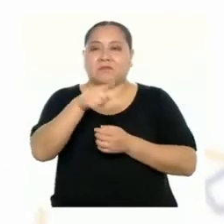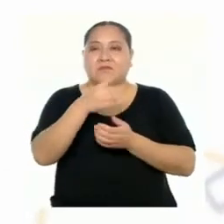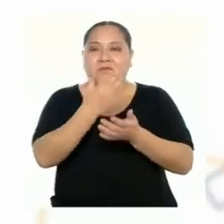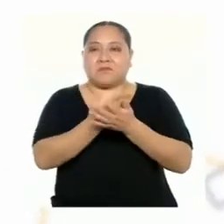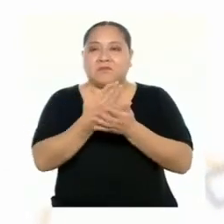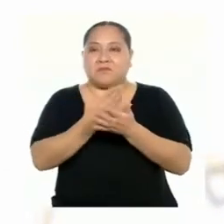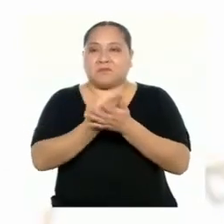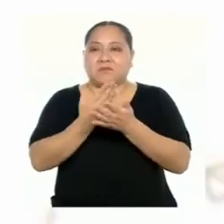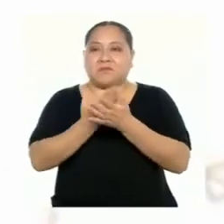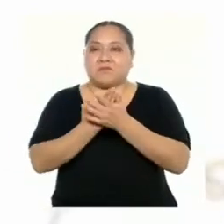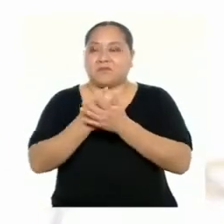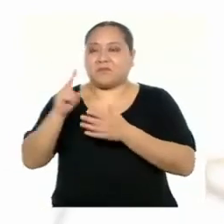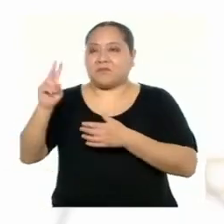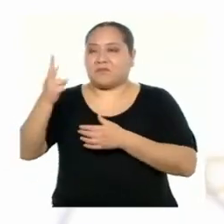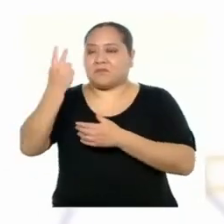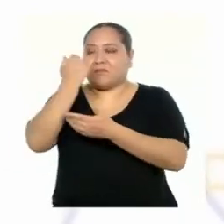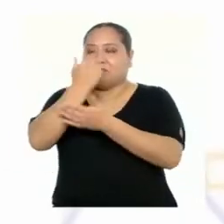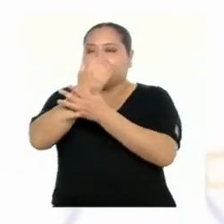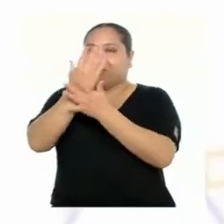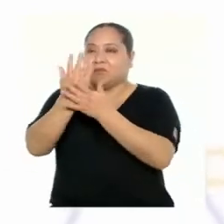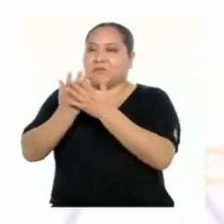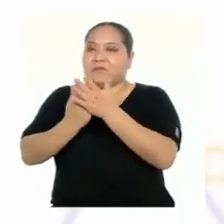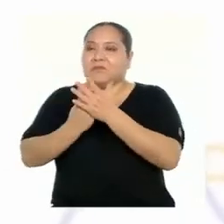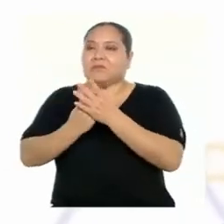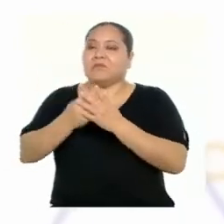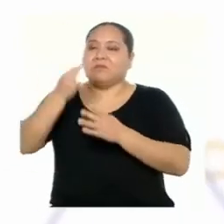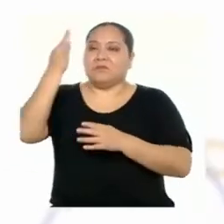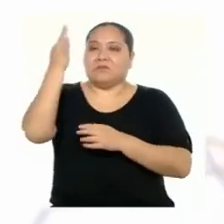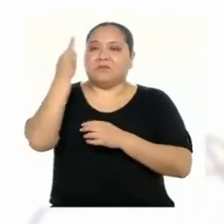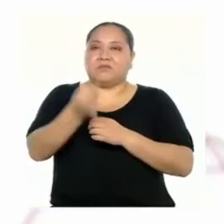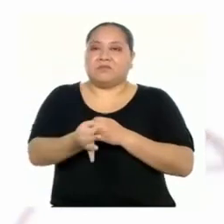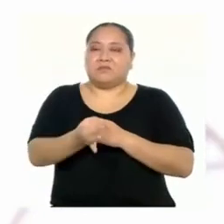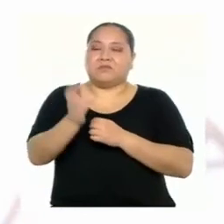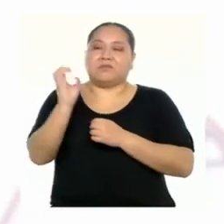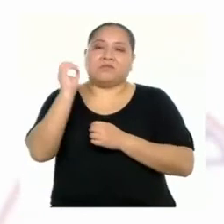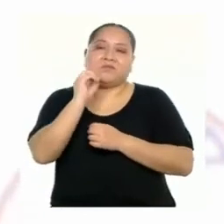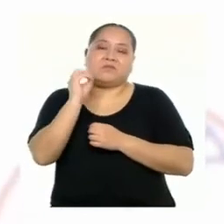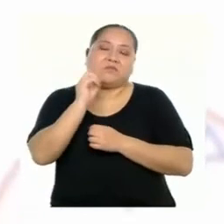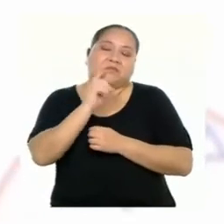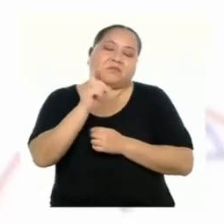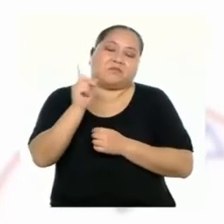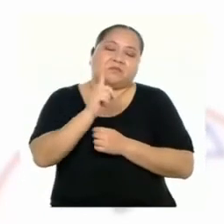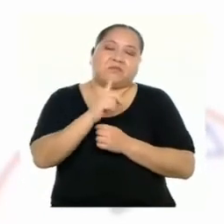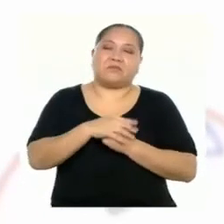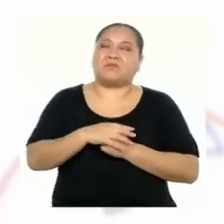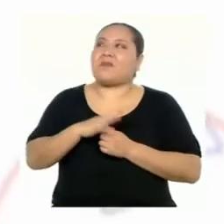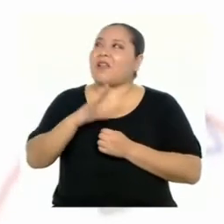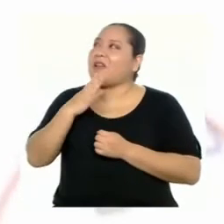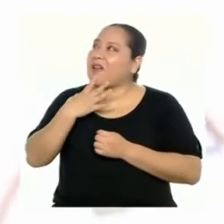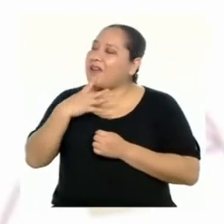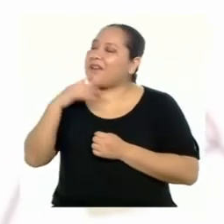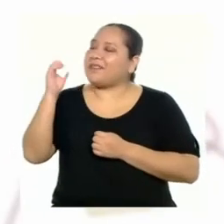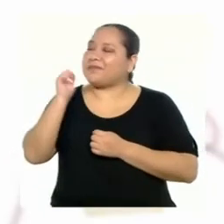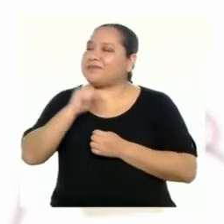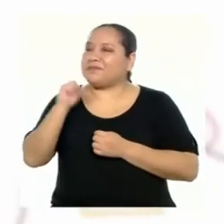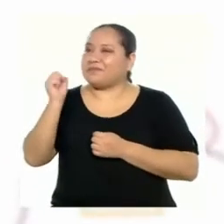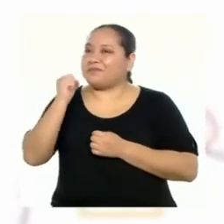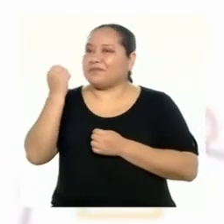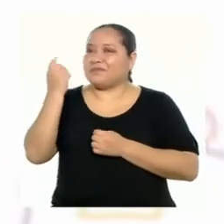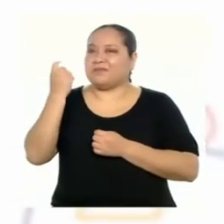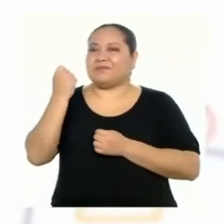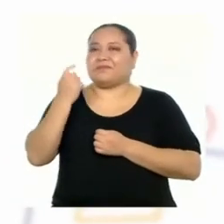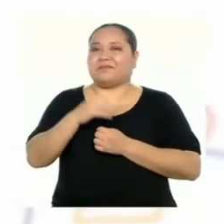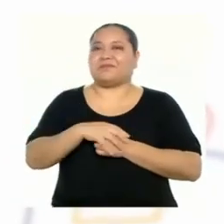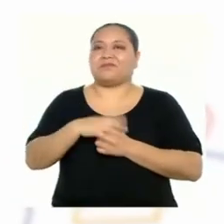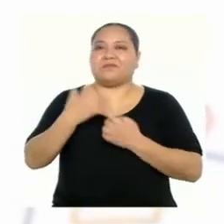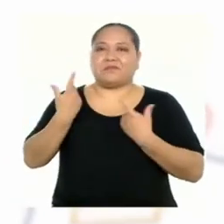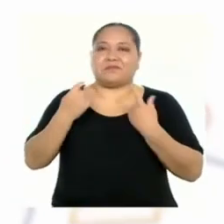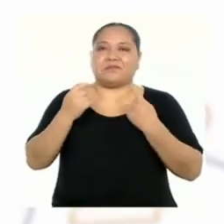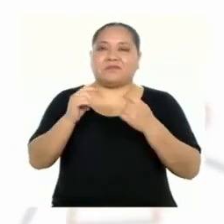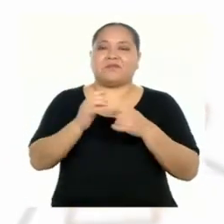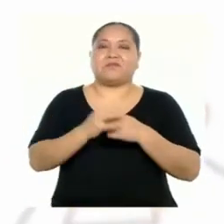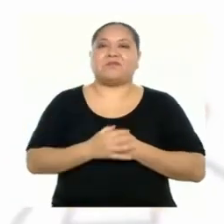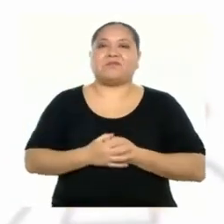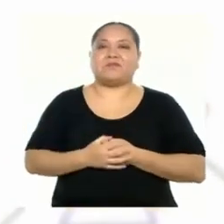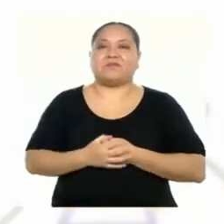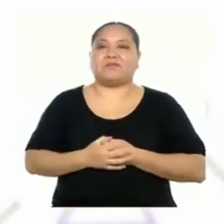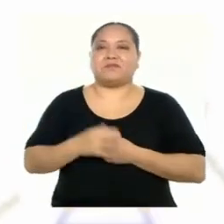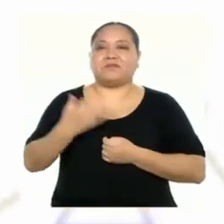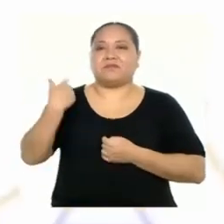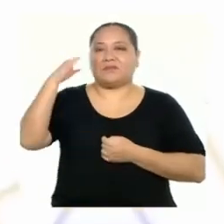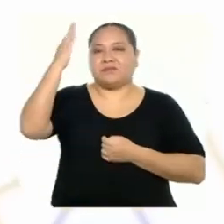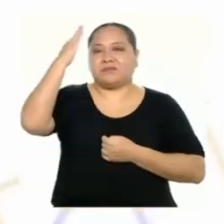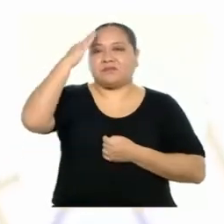comprobar si la segunda condición es verdadera o no. Ah, ya. Voy a intentarlo.